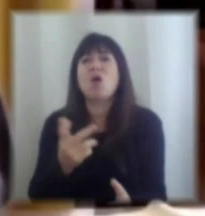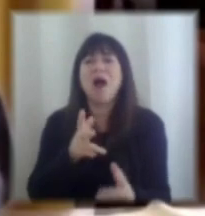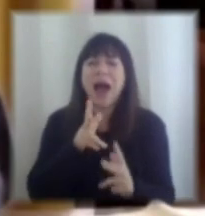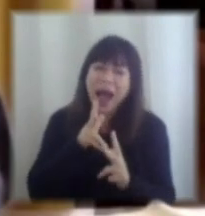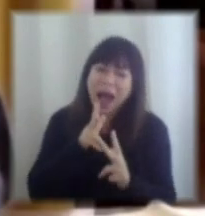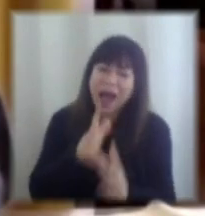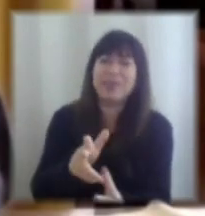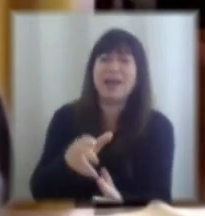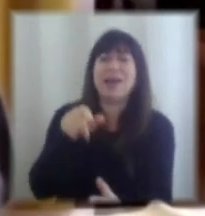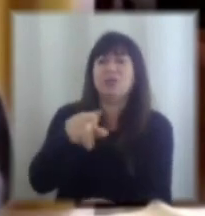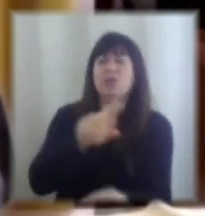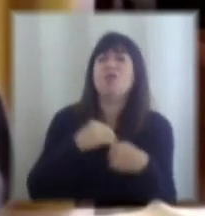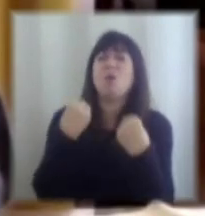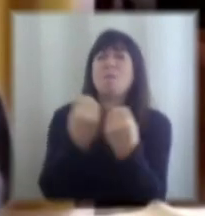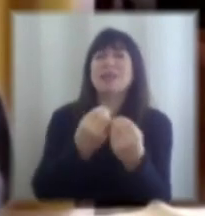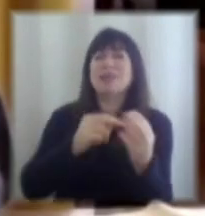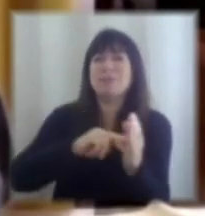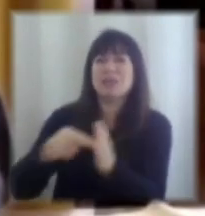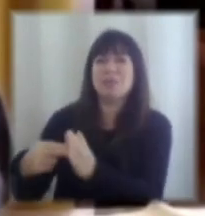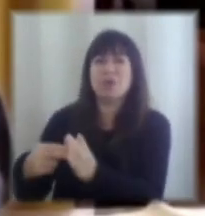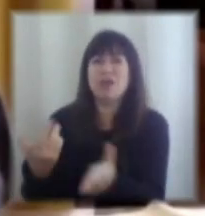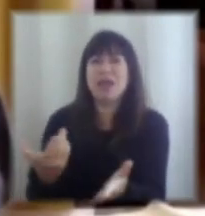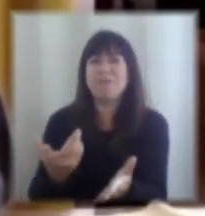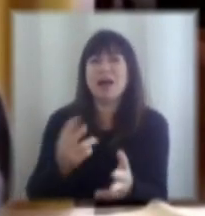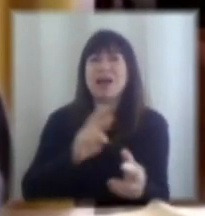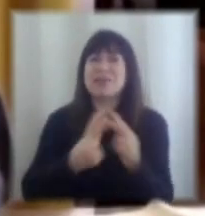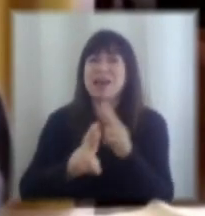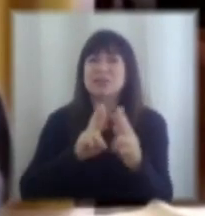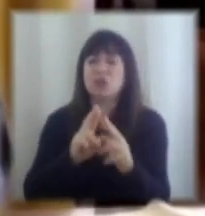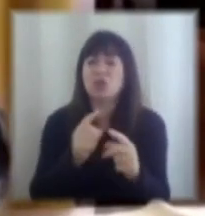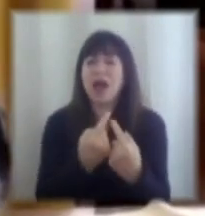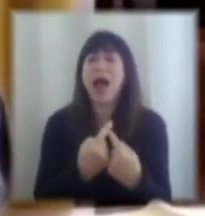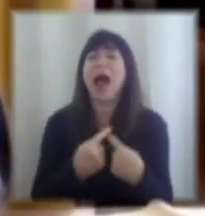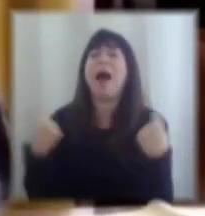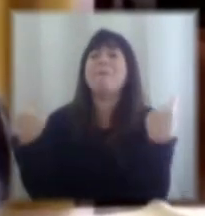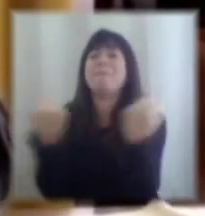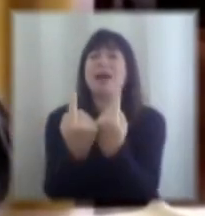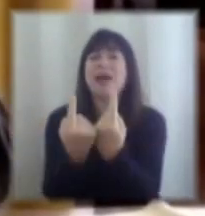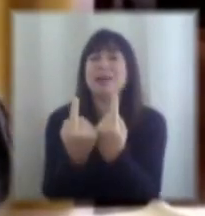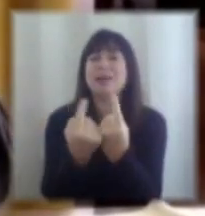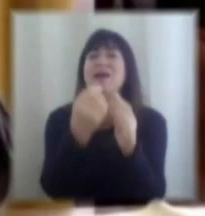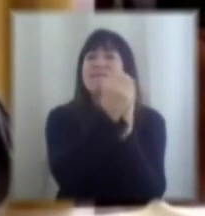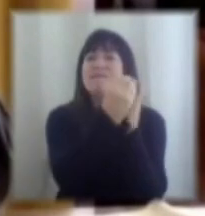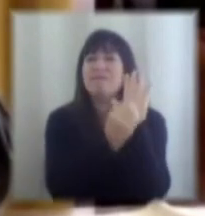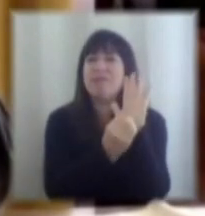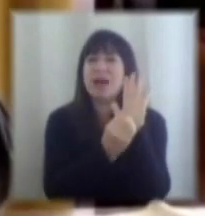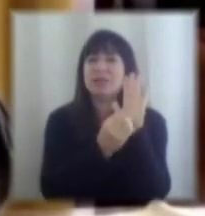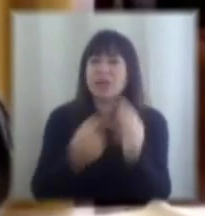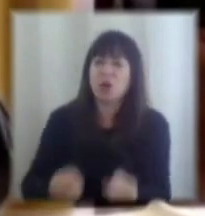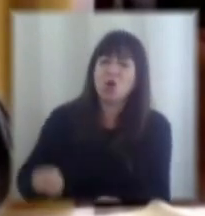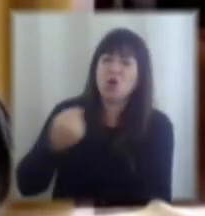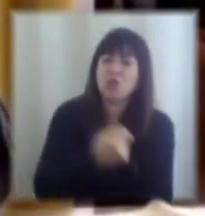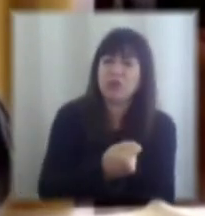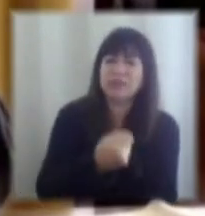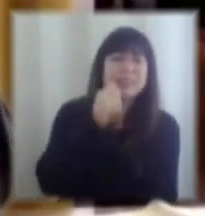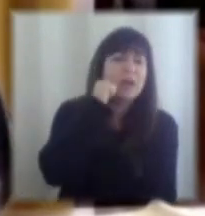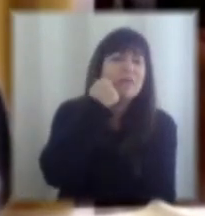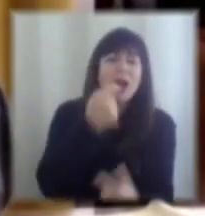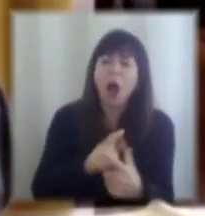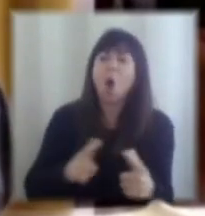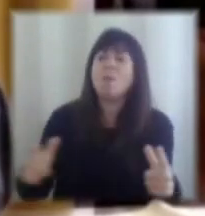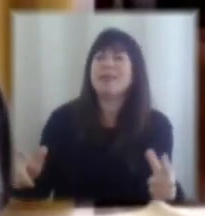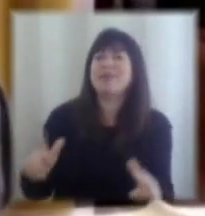a plenitud del problema que es relación con ampliar la base de cotizantes y eso se llama aumentar la formalidad entonces creo que sí